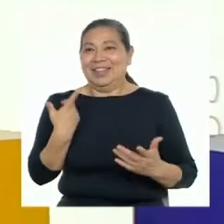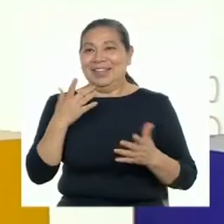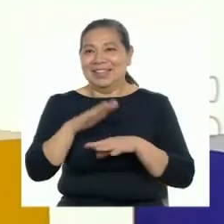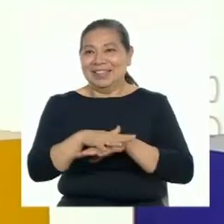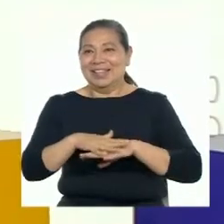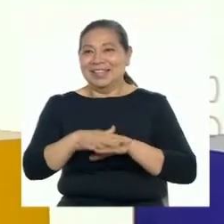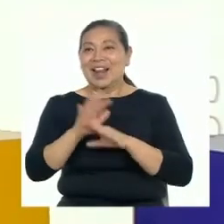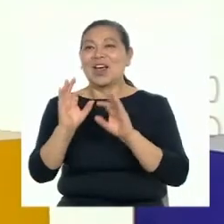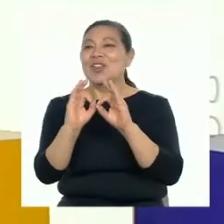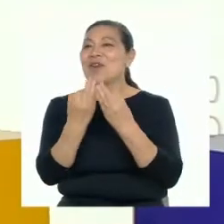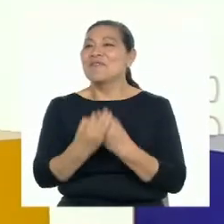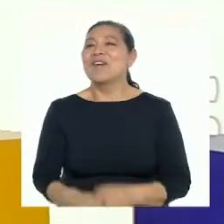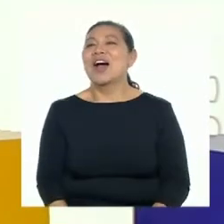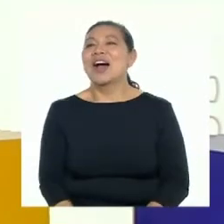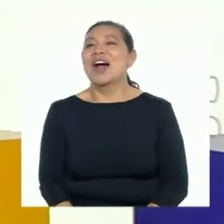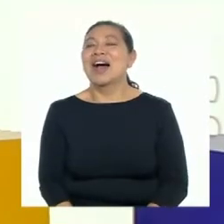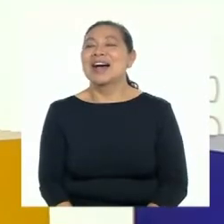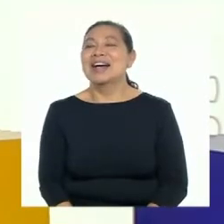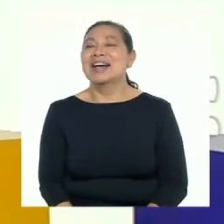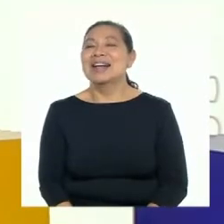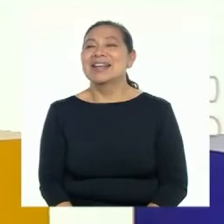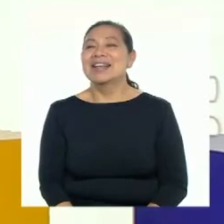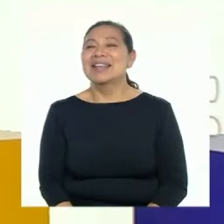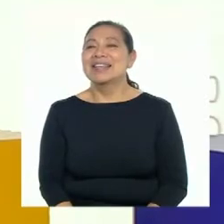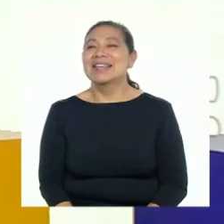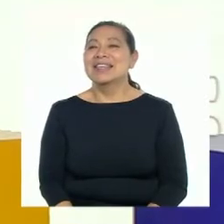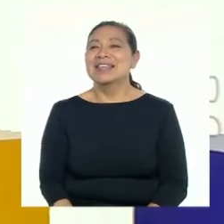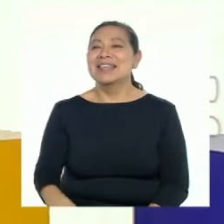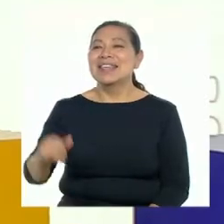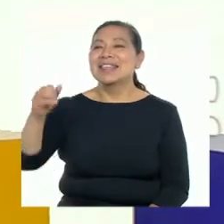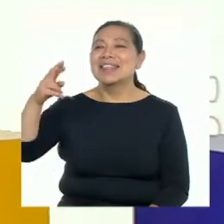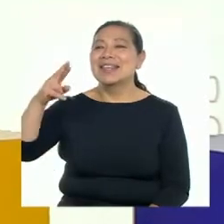planes con la familia! ¡Yaremi!